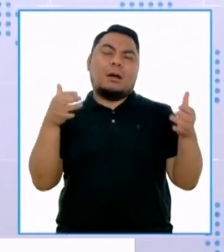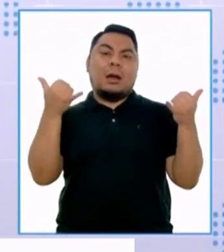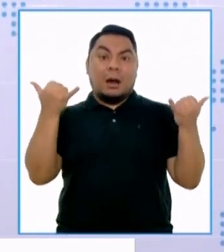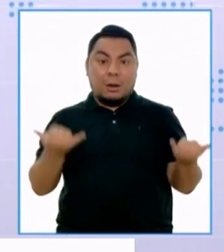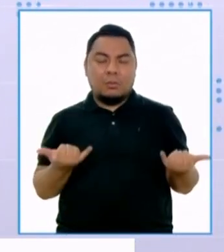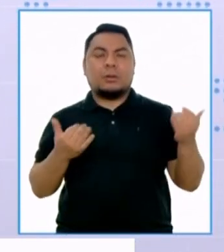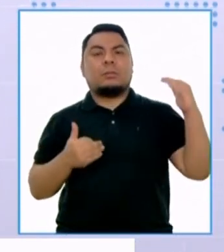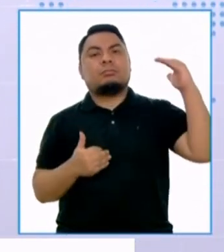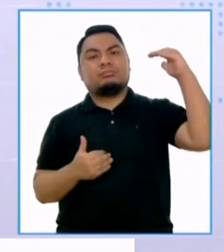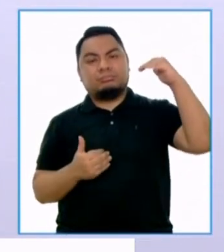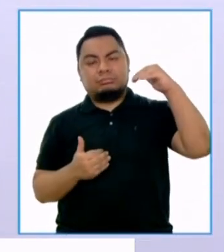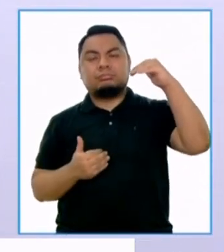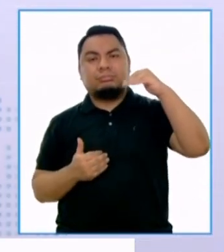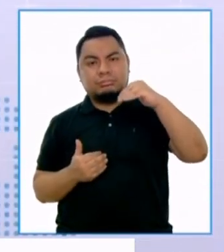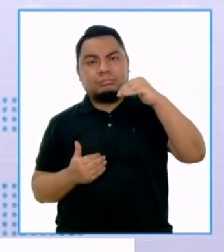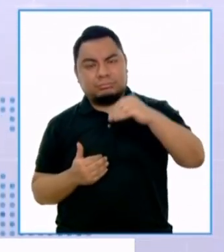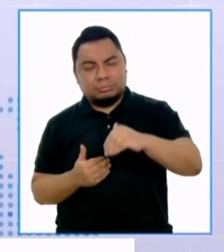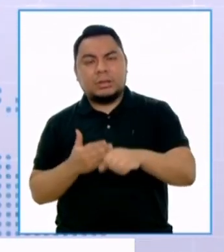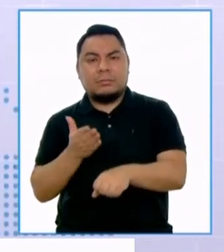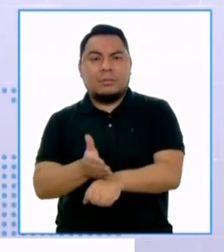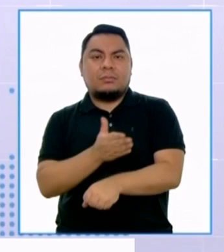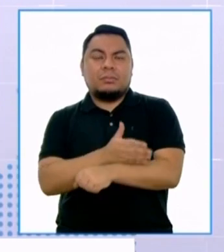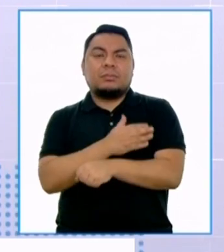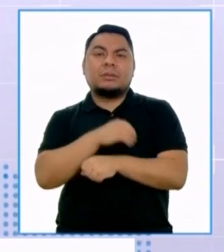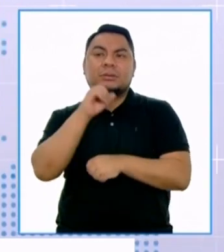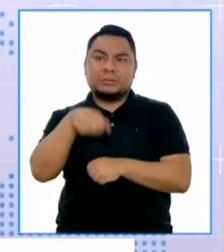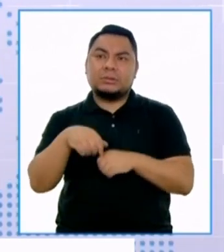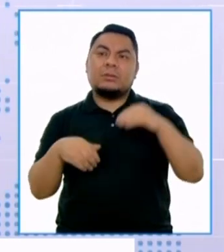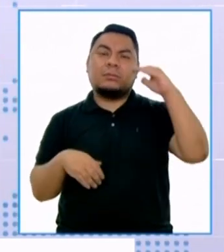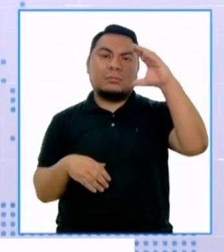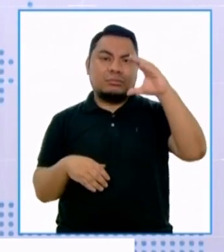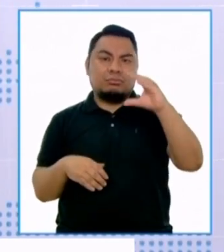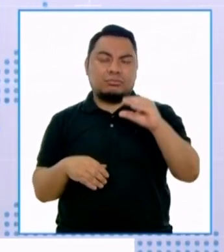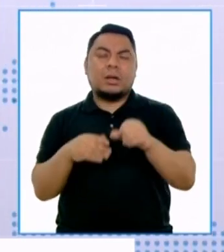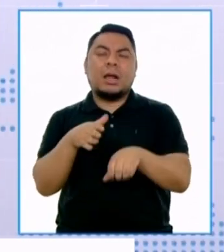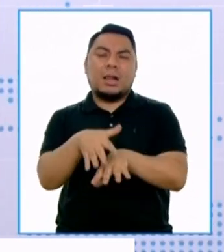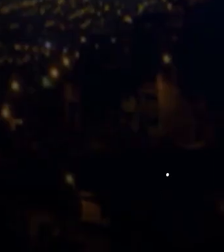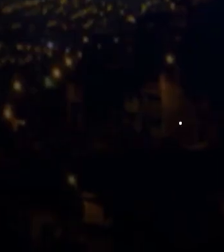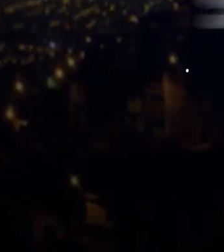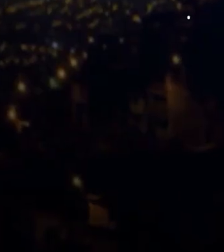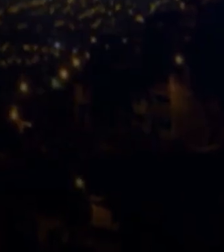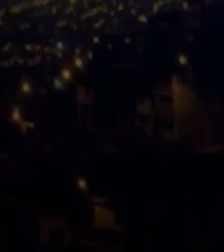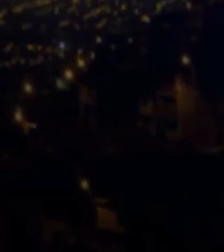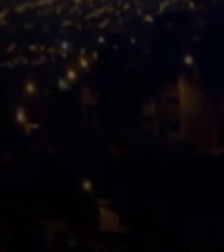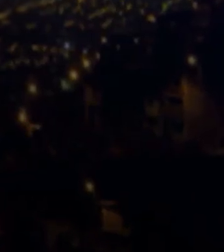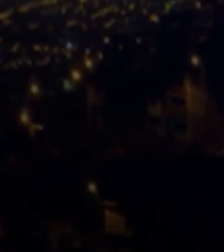están teniendo una tendencia a una disminución lenta. ¡Gracias!